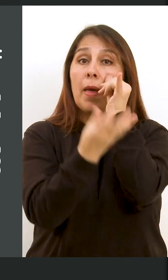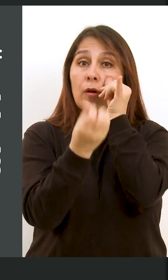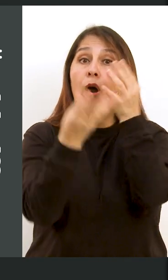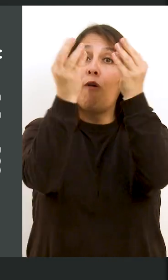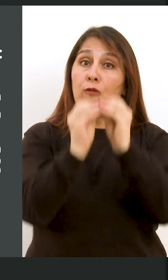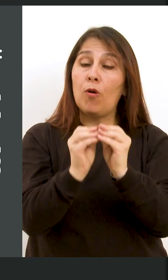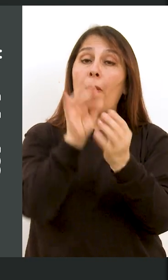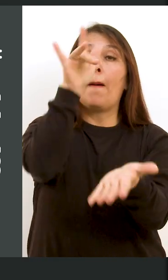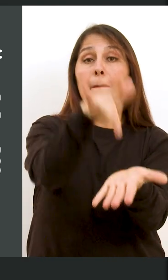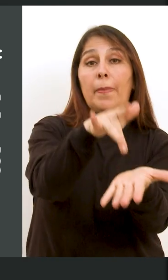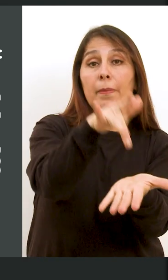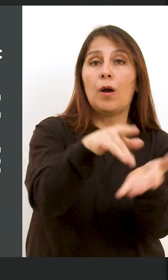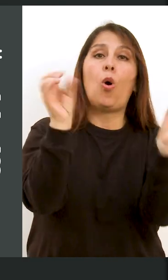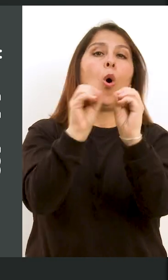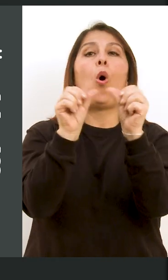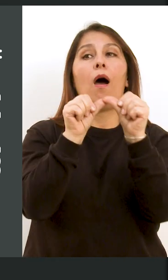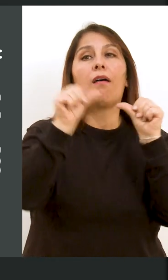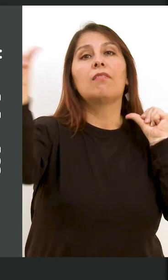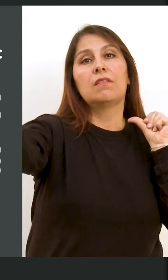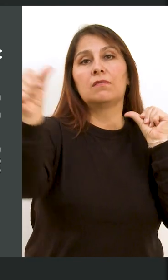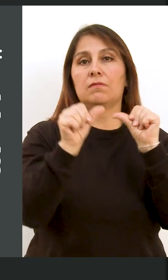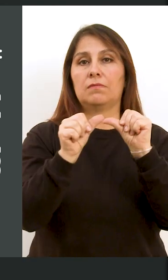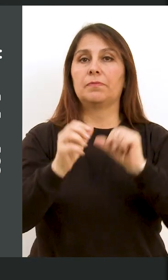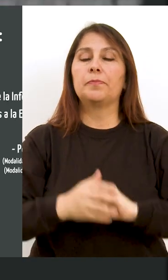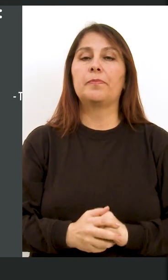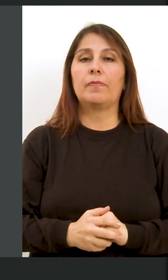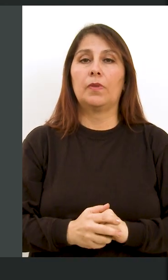pedagogía modalidad a distancia o presencial.